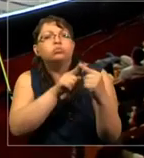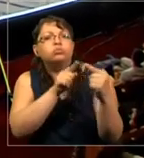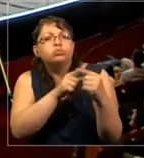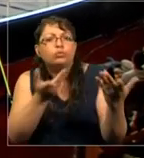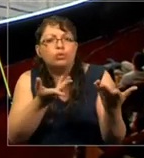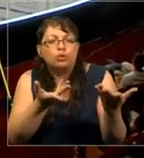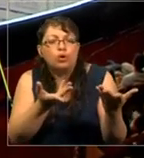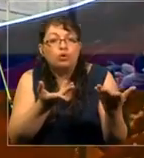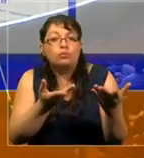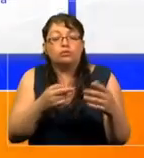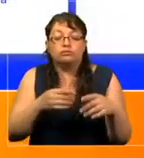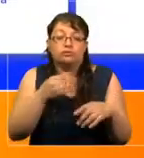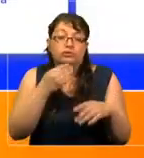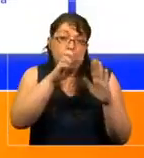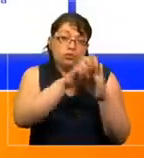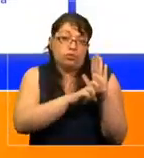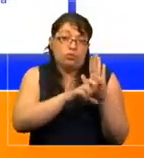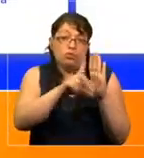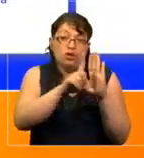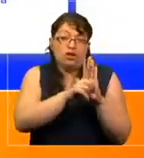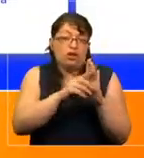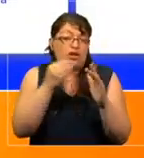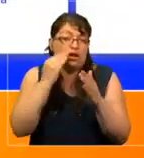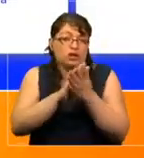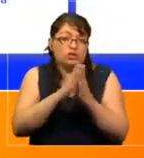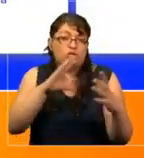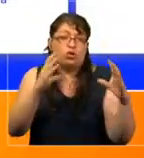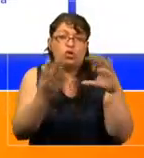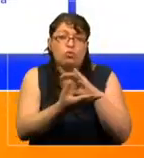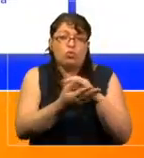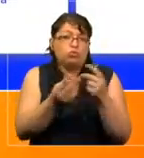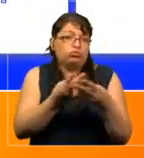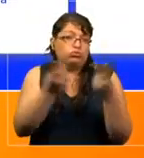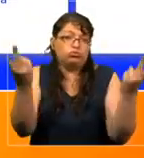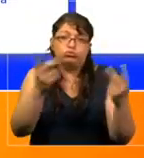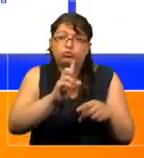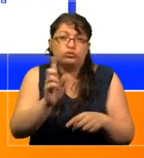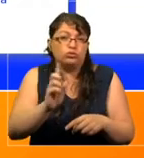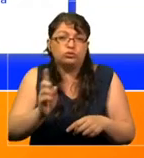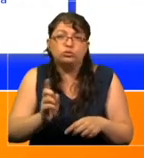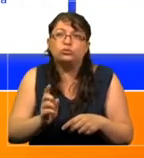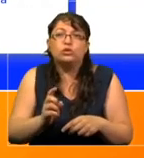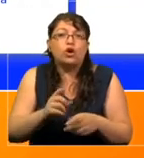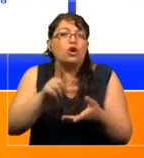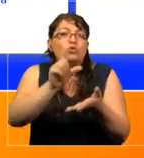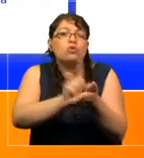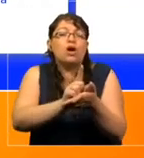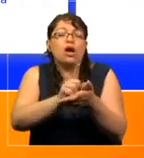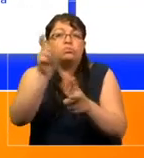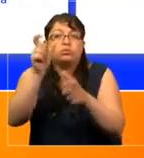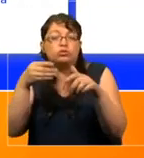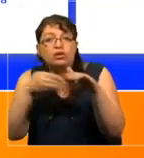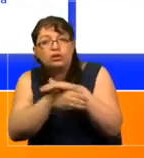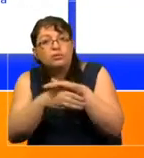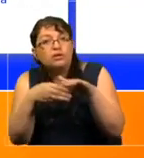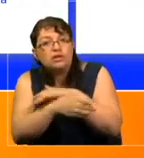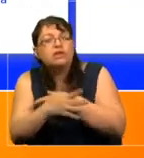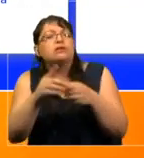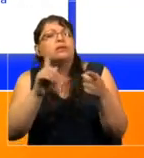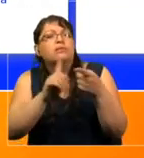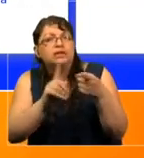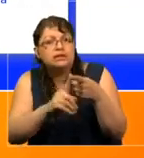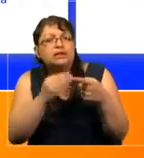Los proyectos de ley en la mayoría de las partes del mundo no son publicados en una parte donde tengan acceso las personas a participar